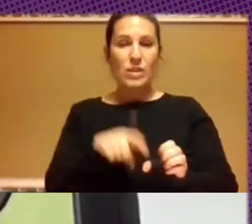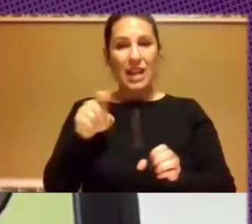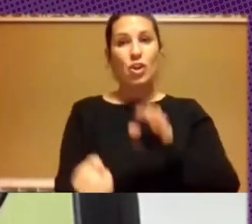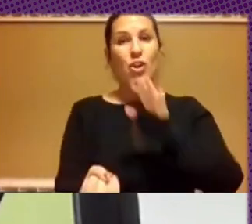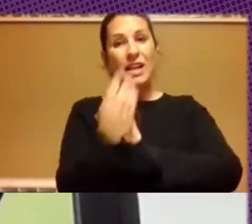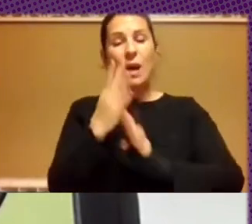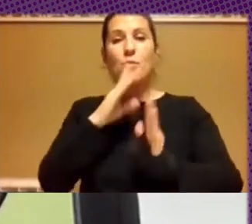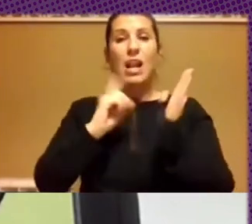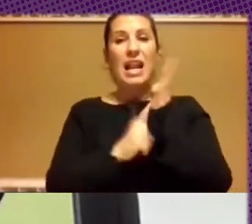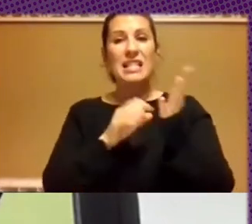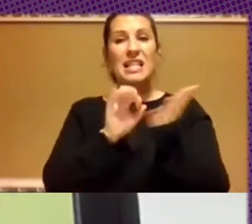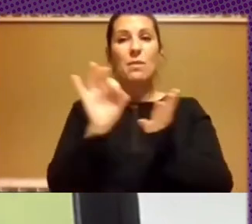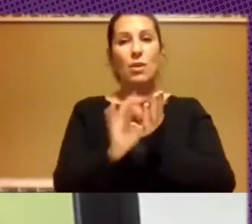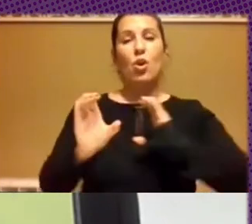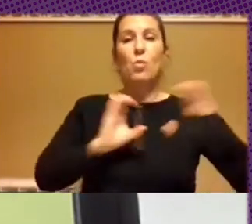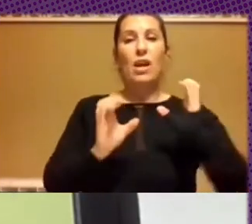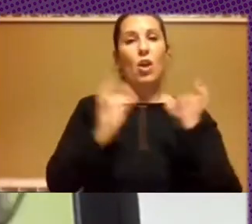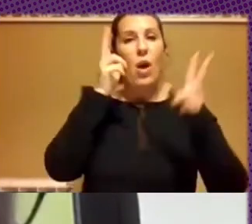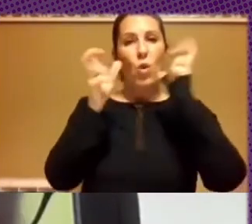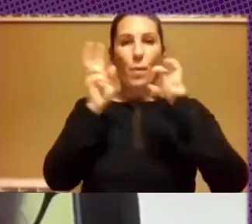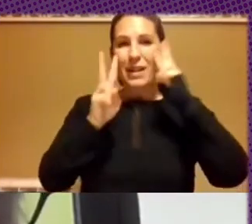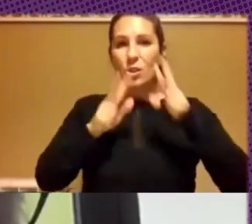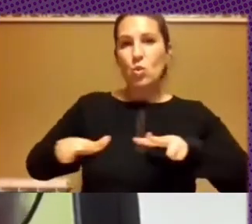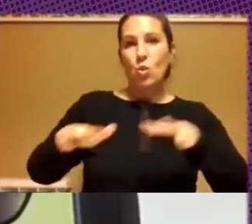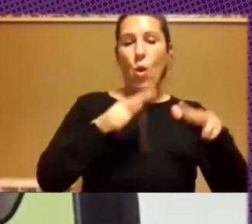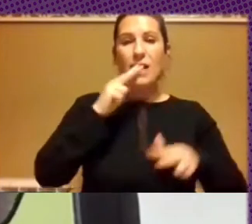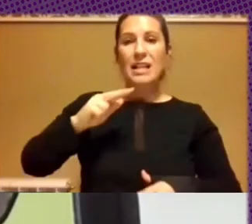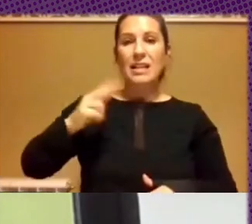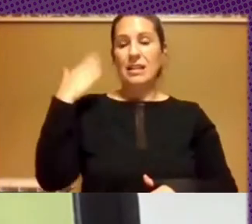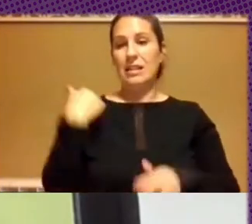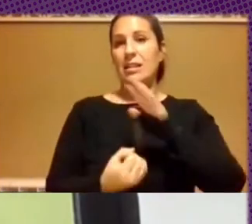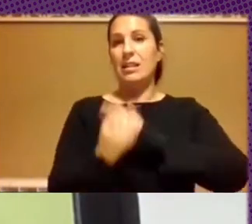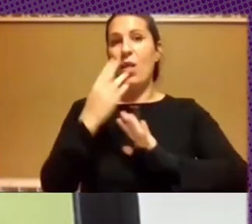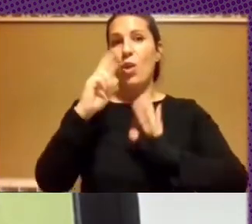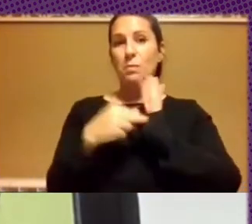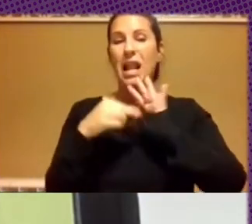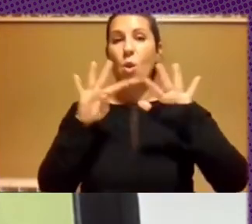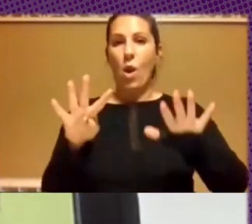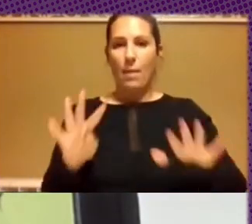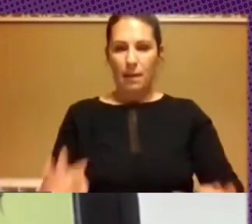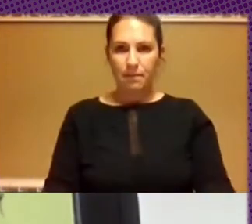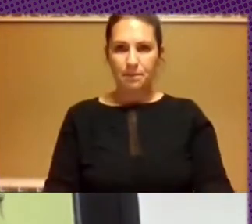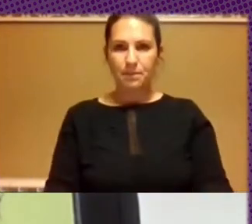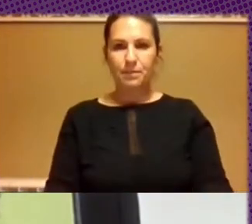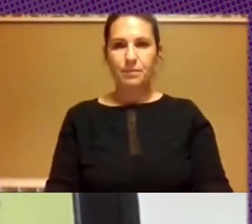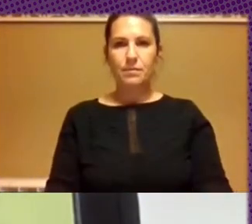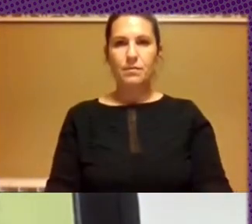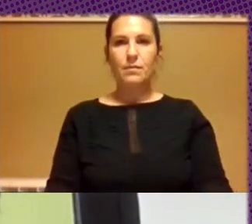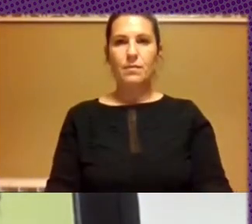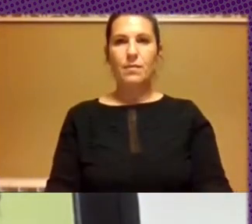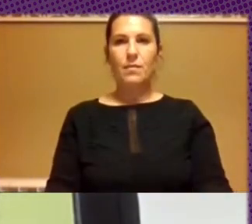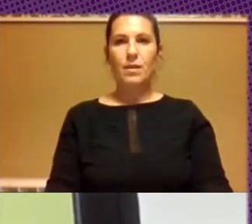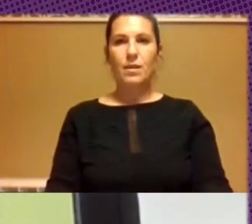de Servicios de Comunicación Audiovisual, sancionada en el año 2009. Como defensorías, no